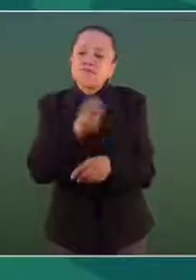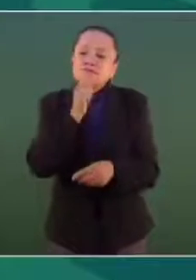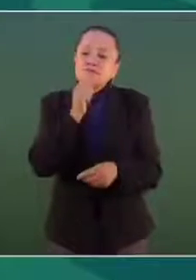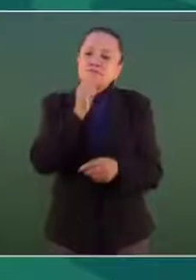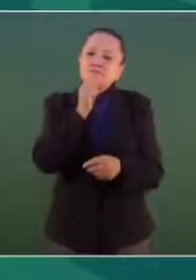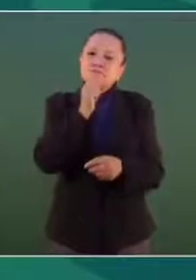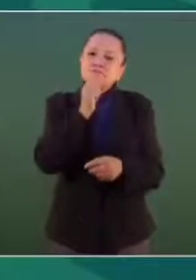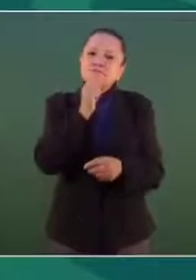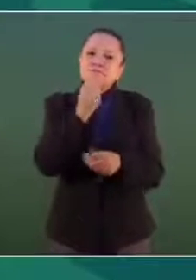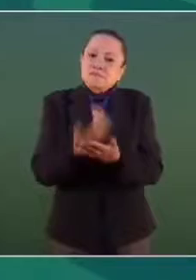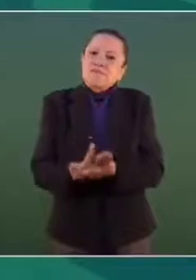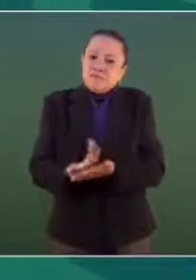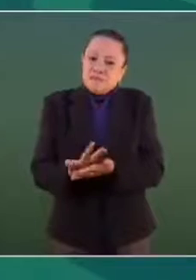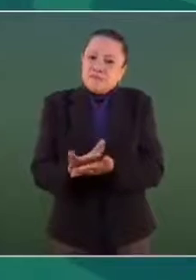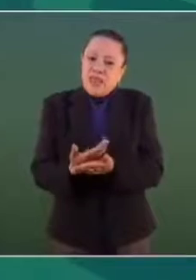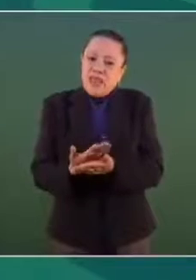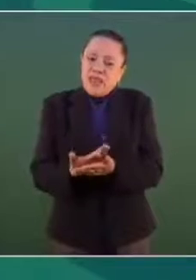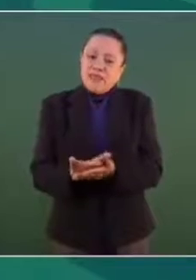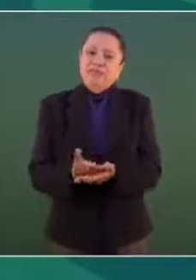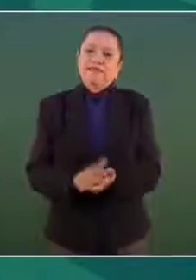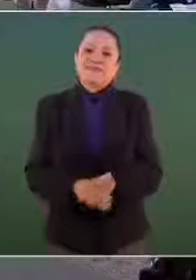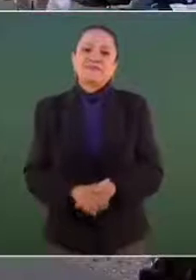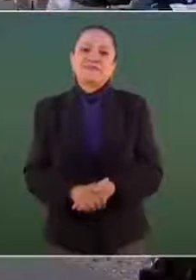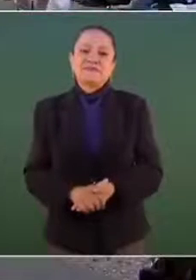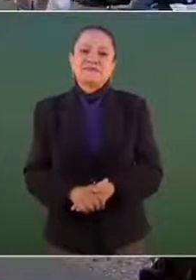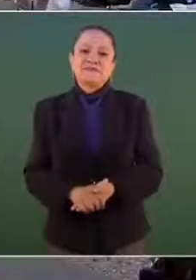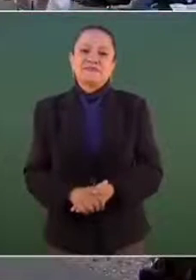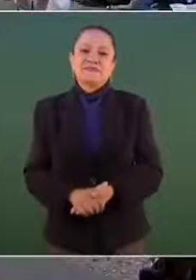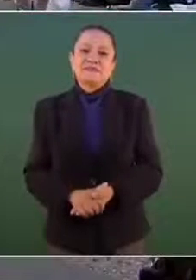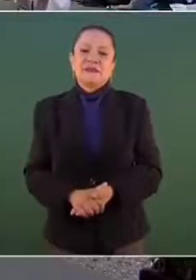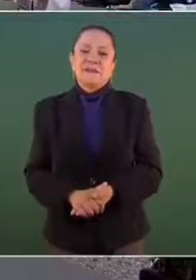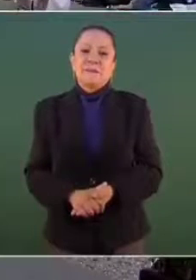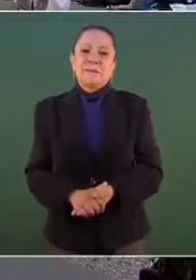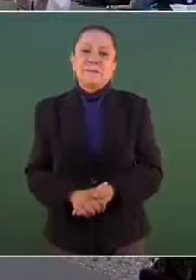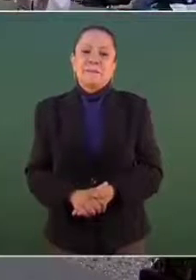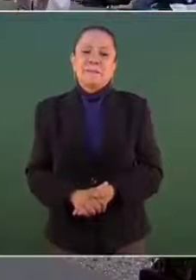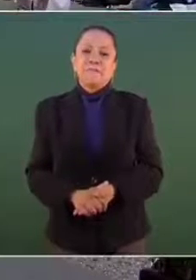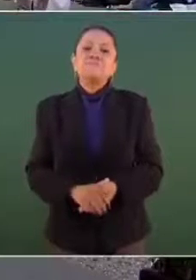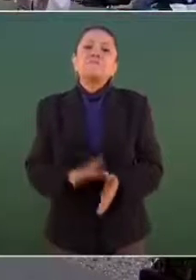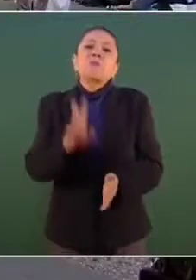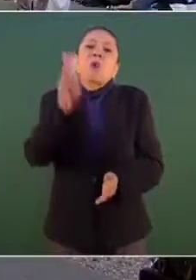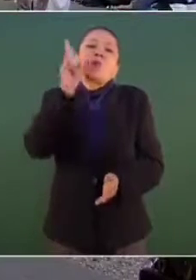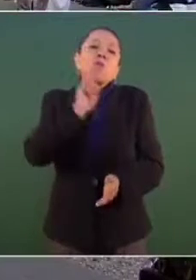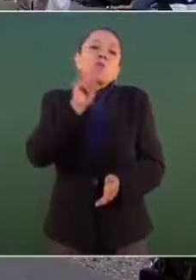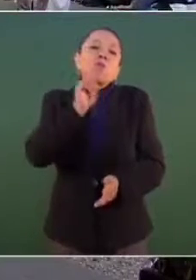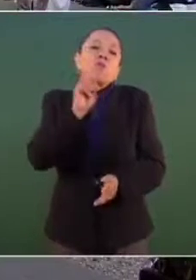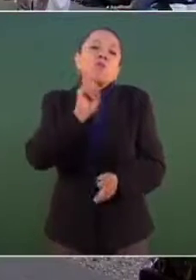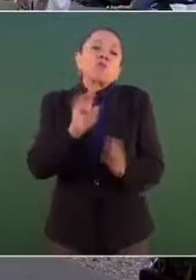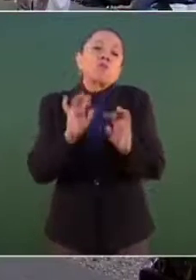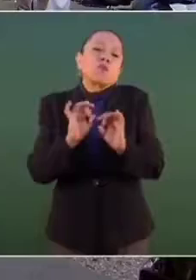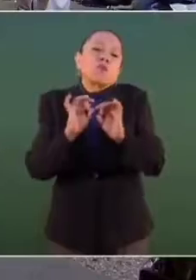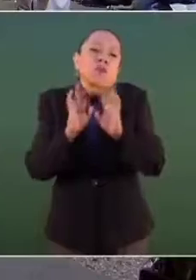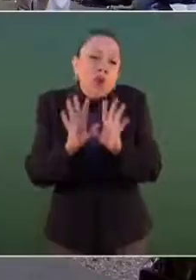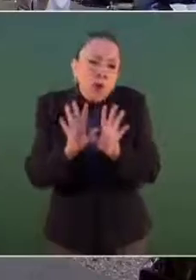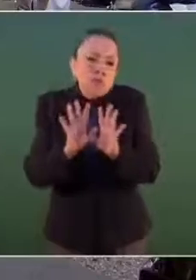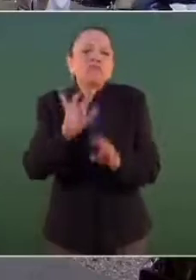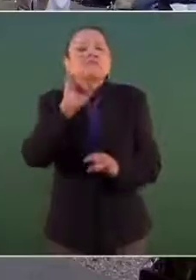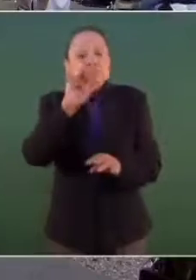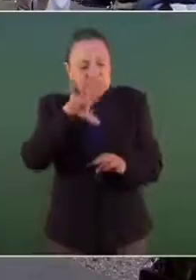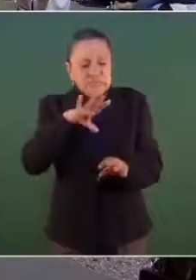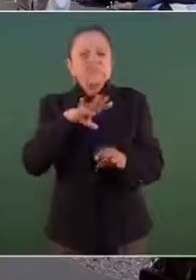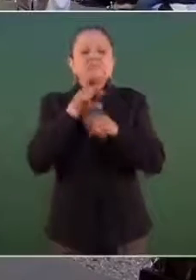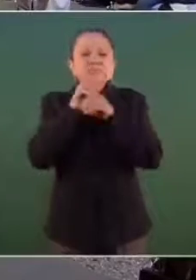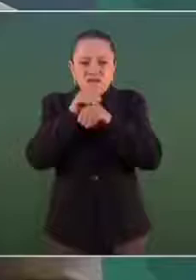Hay que esperarnos y es muy probable que se tenga información.